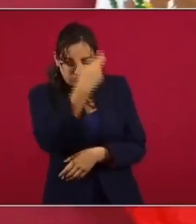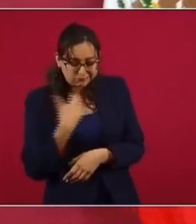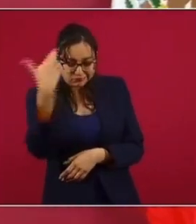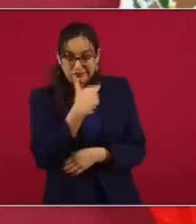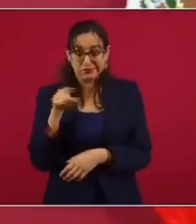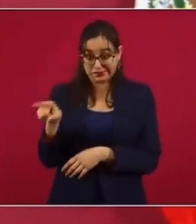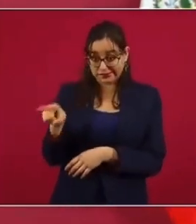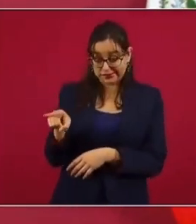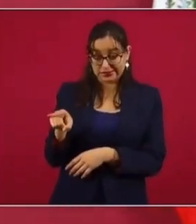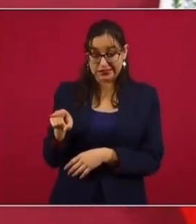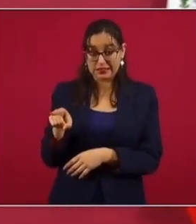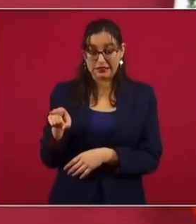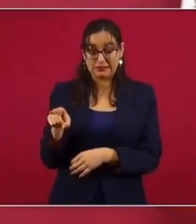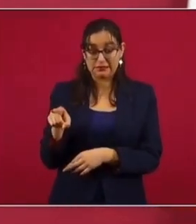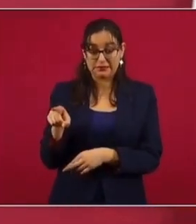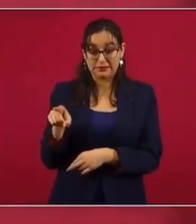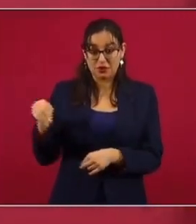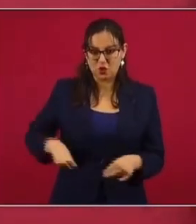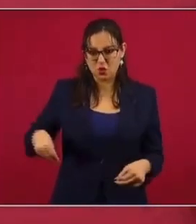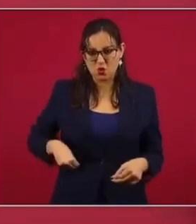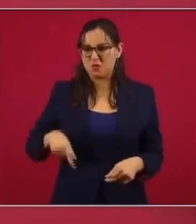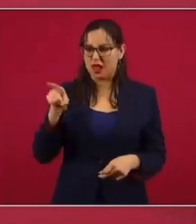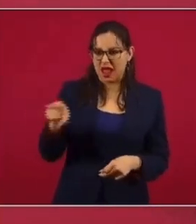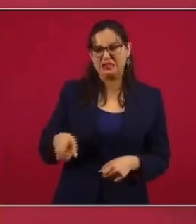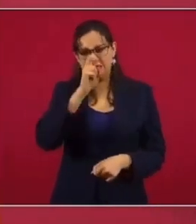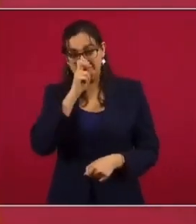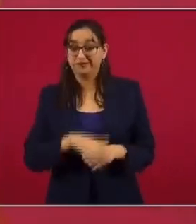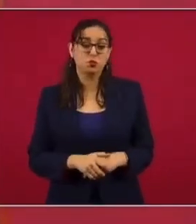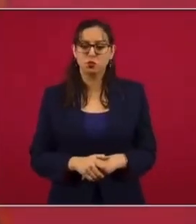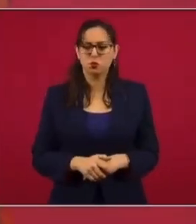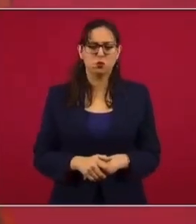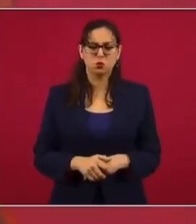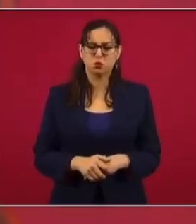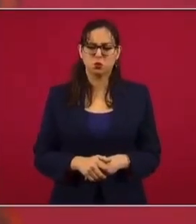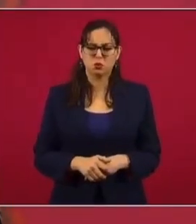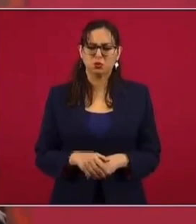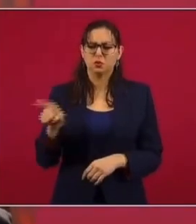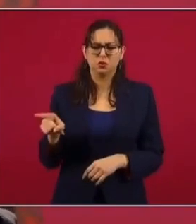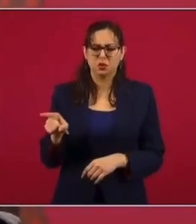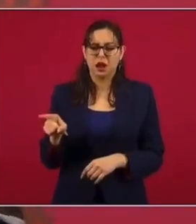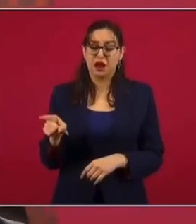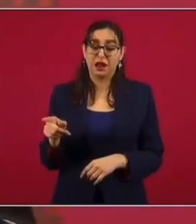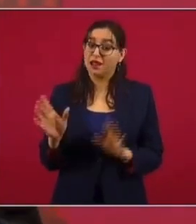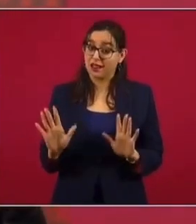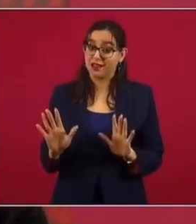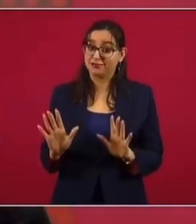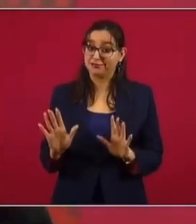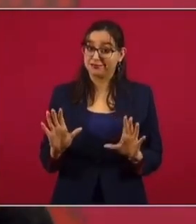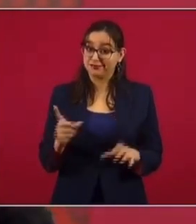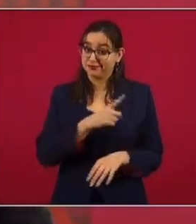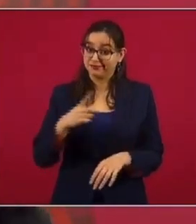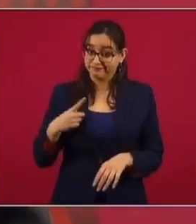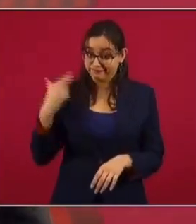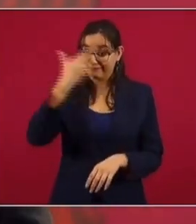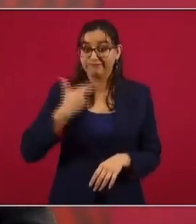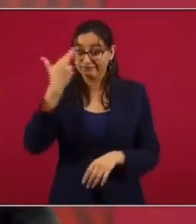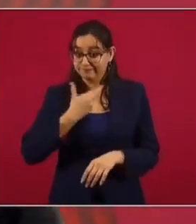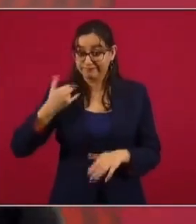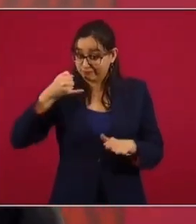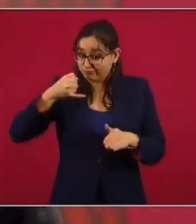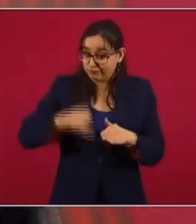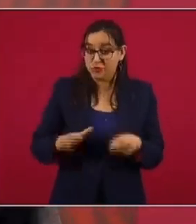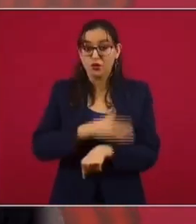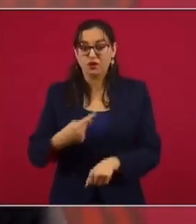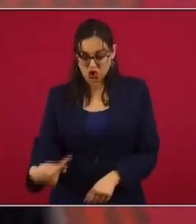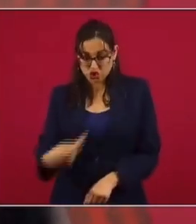intransigente. No. Es que yo le estoy pidiendo que vea esos contratos. Yo le